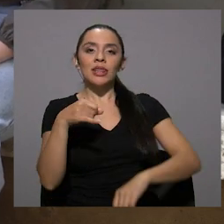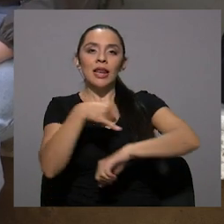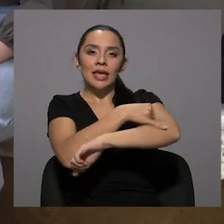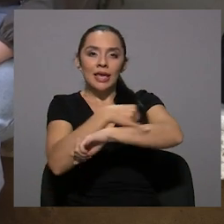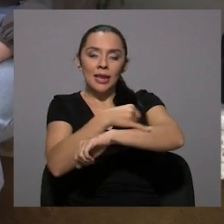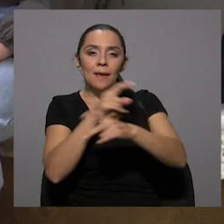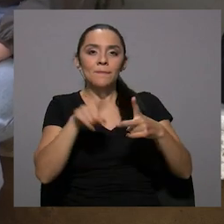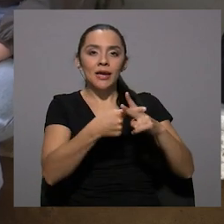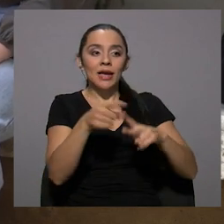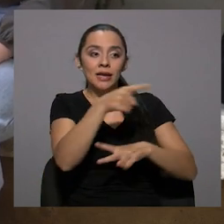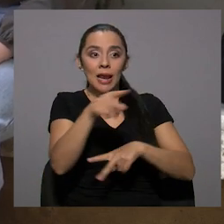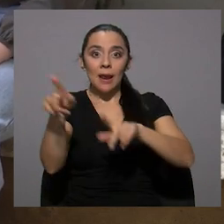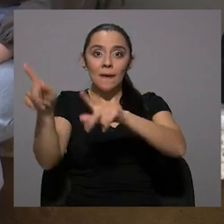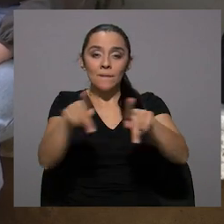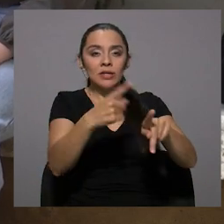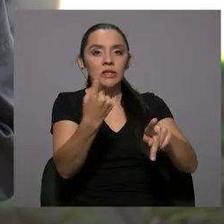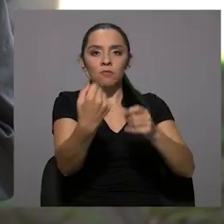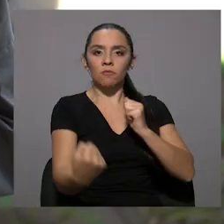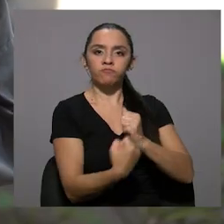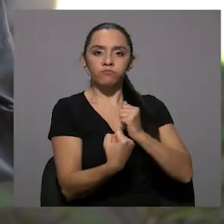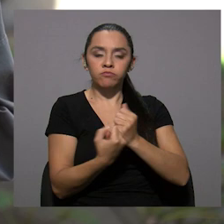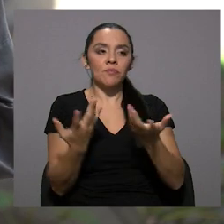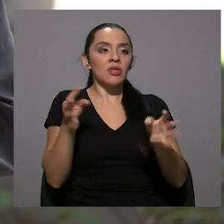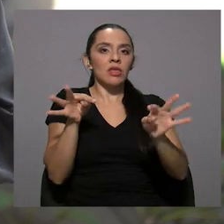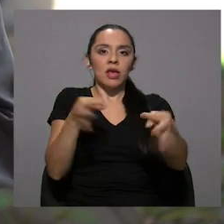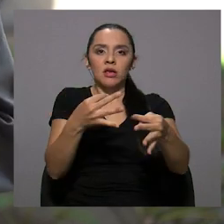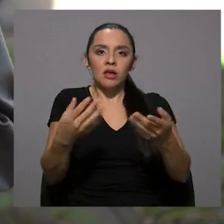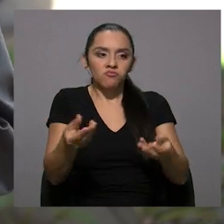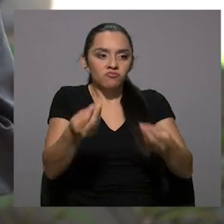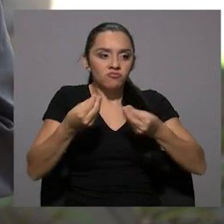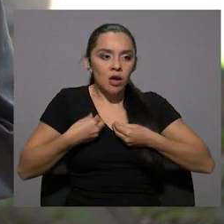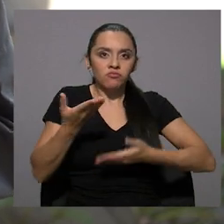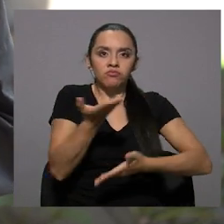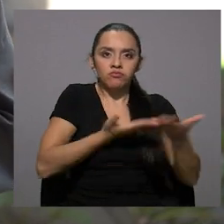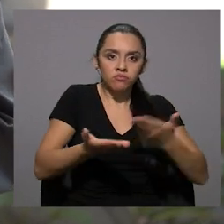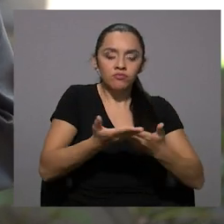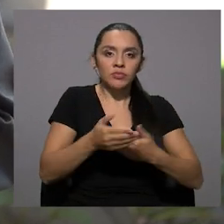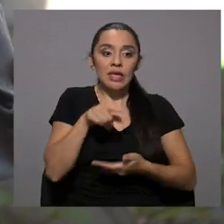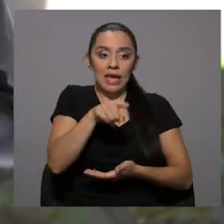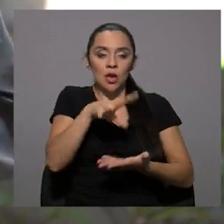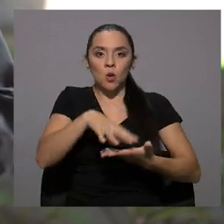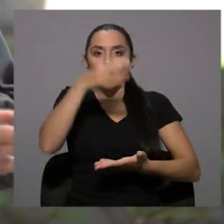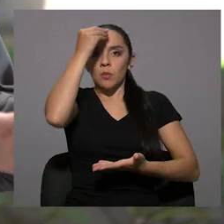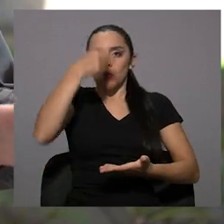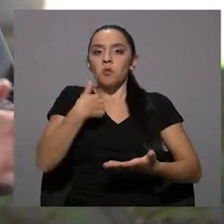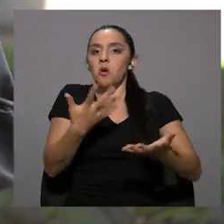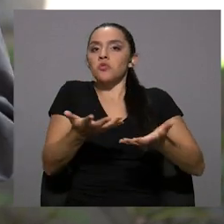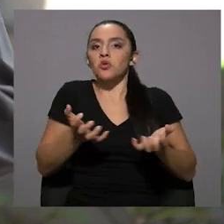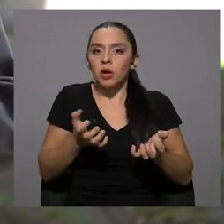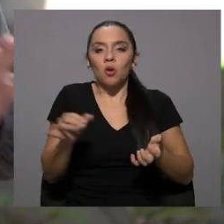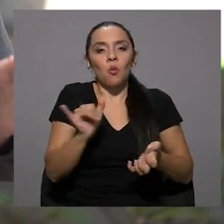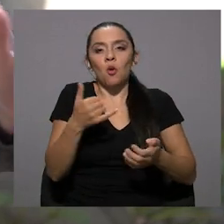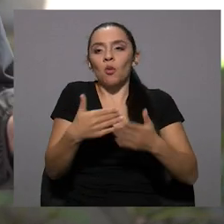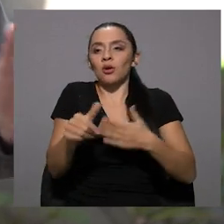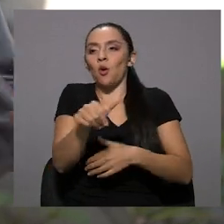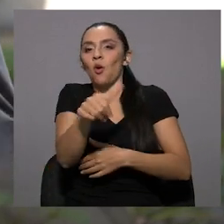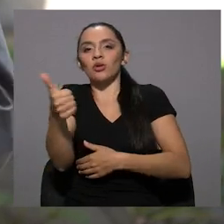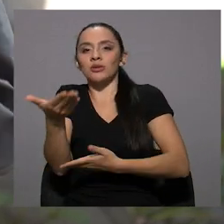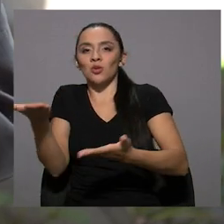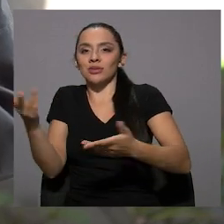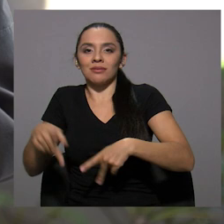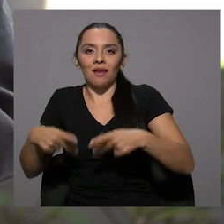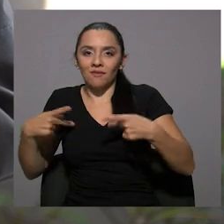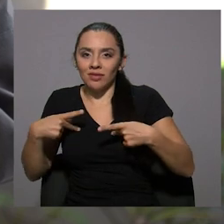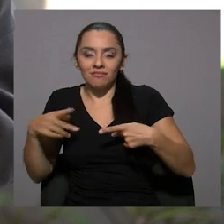Mecánica es que siempre el personal está a nuestra disposición, los talleres están a nuestra disposición y uno aprende tanto como uno quiera, como en cualquier cosa en la vida,